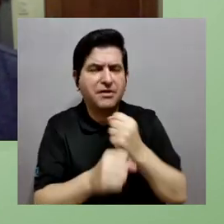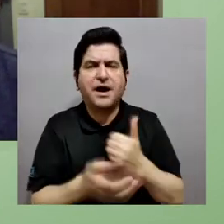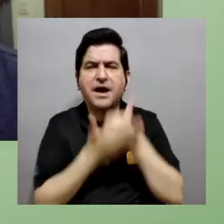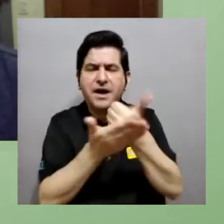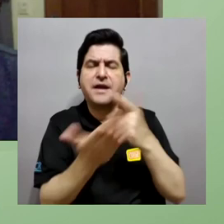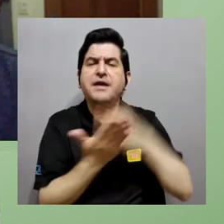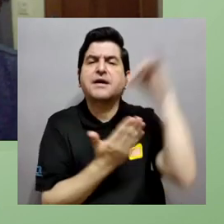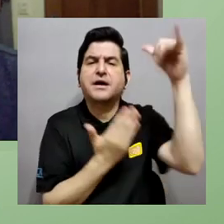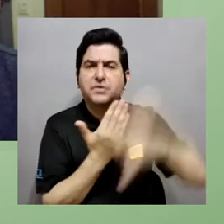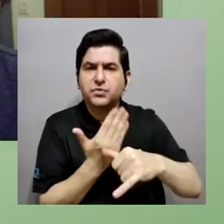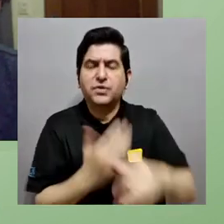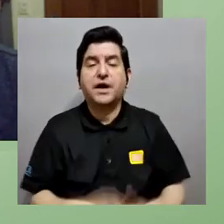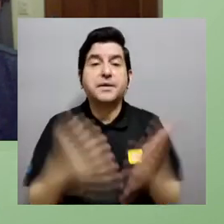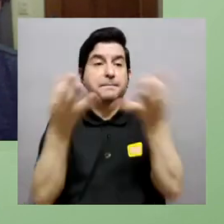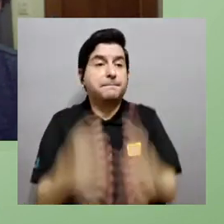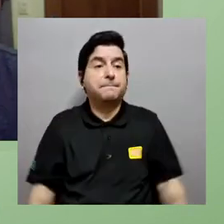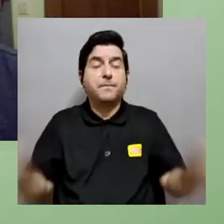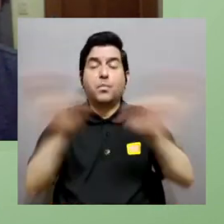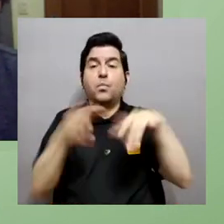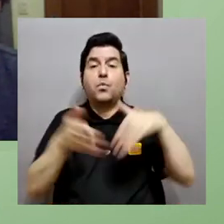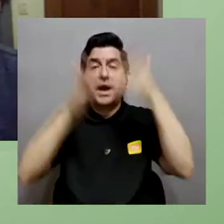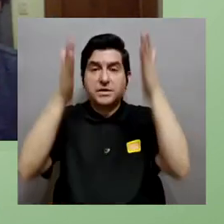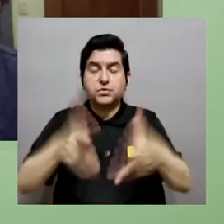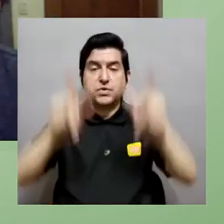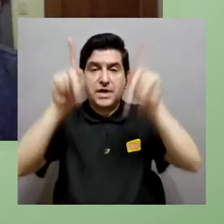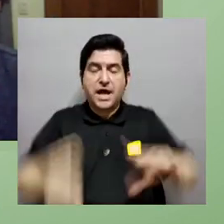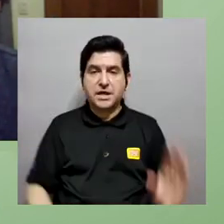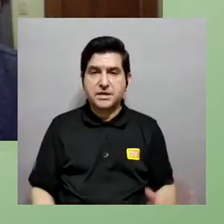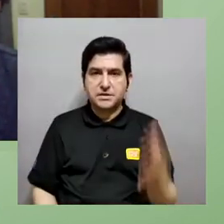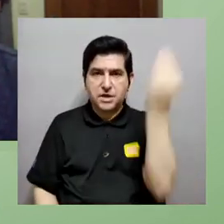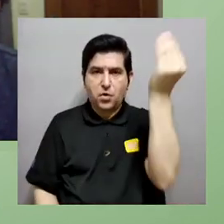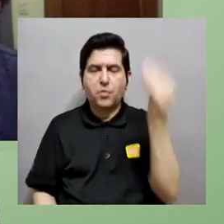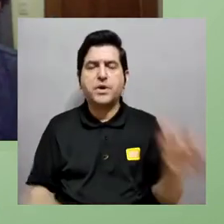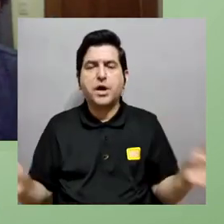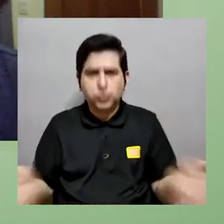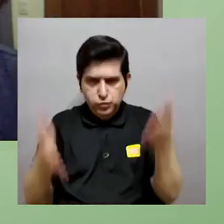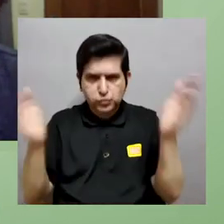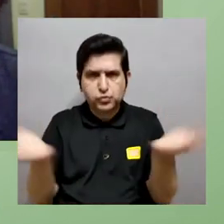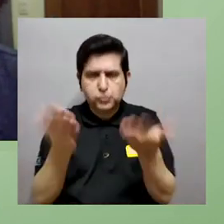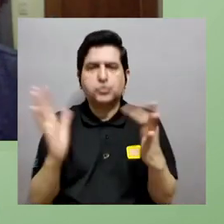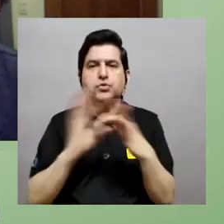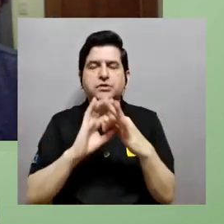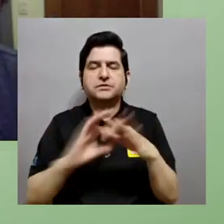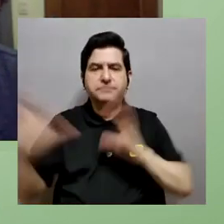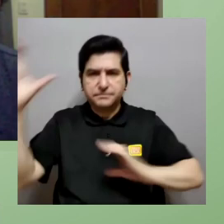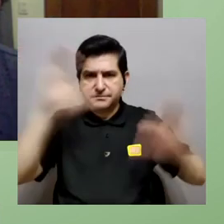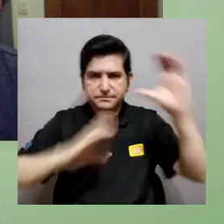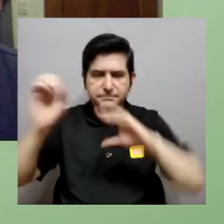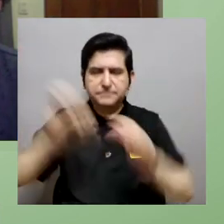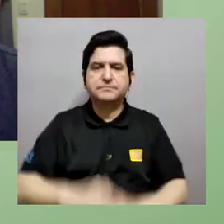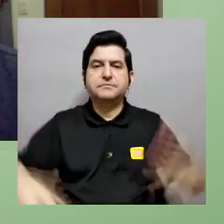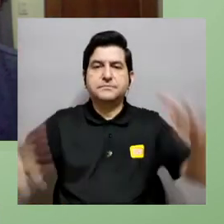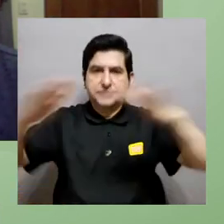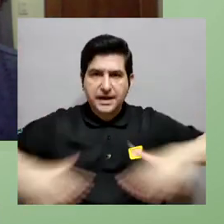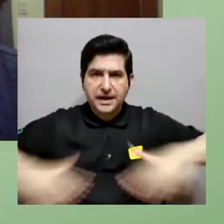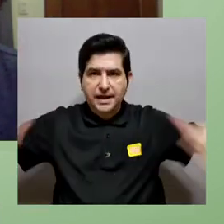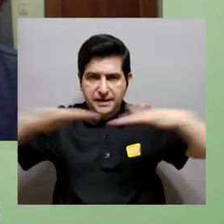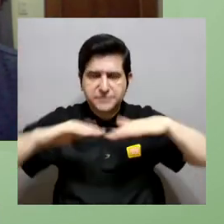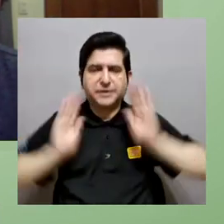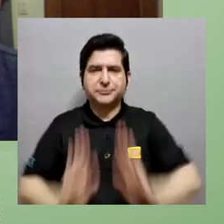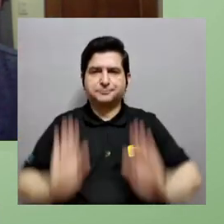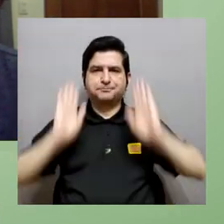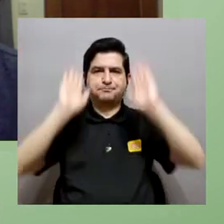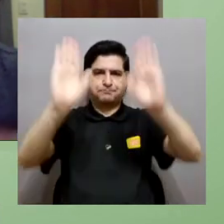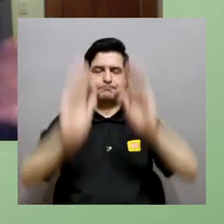sabemos investigadores que estamos a trabajar y colaborar en proyectos y es muy importante que los estudiantes y las personas jóvenes estén muy motivadas